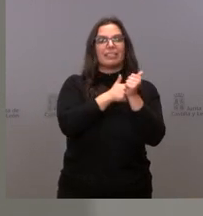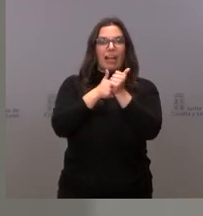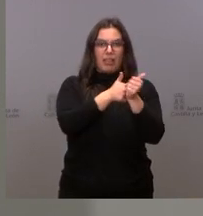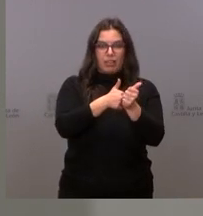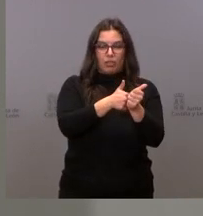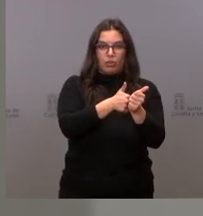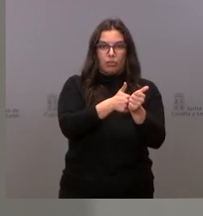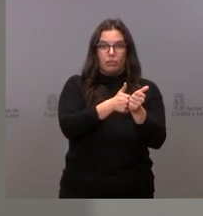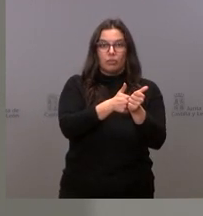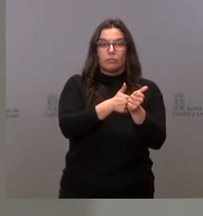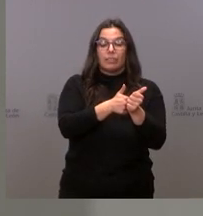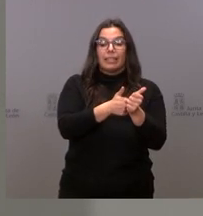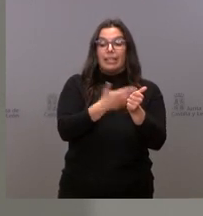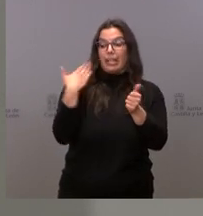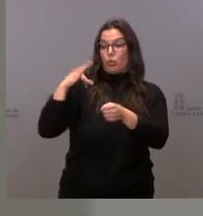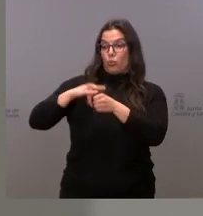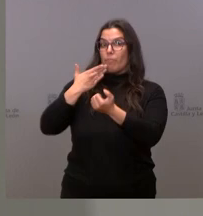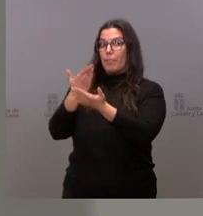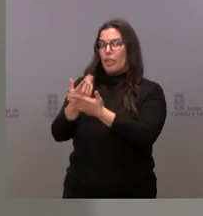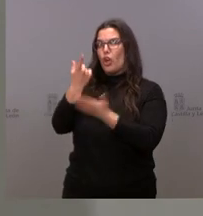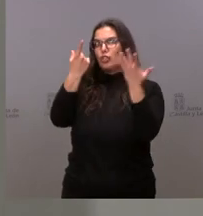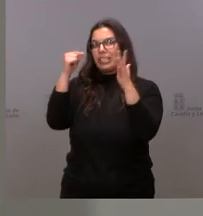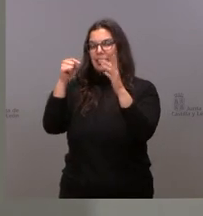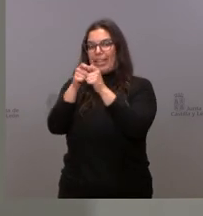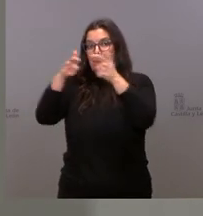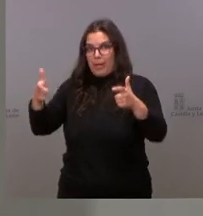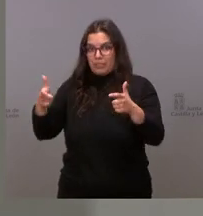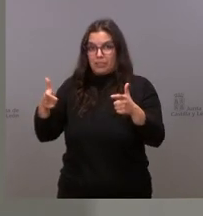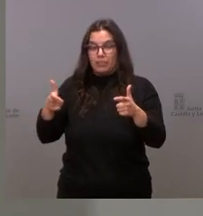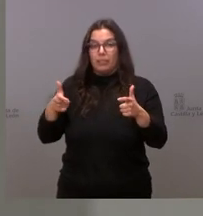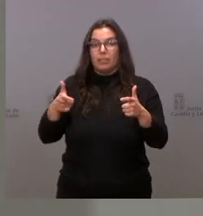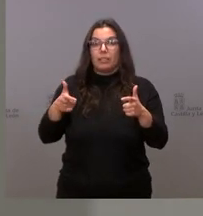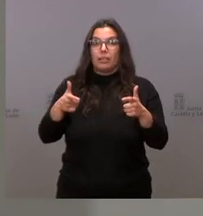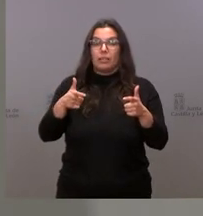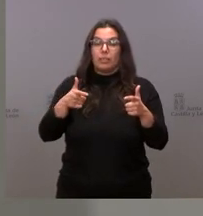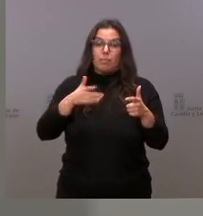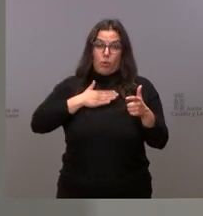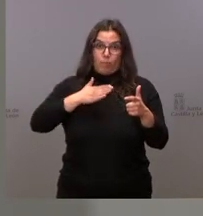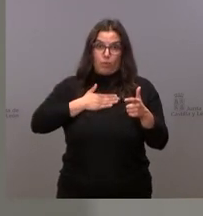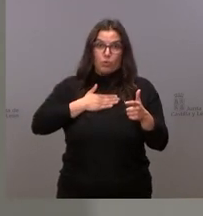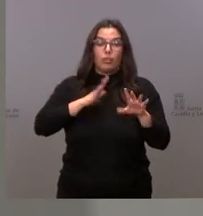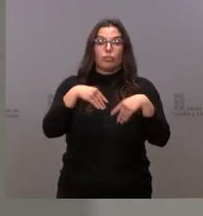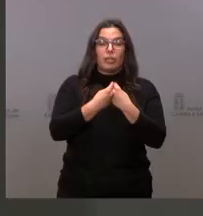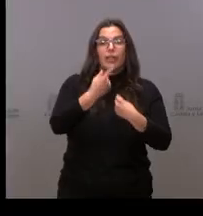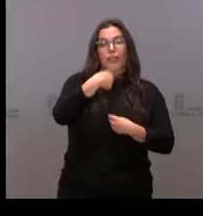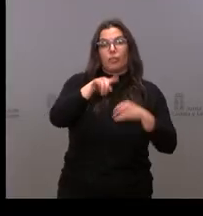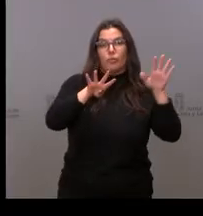incorporando y ya el pasado lunes hemos solicitado 60 efectivos más para pasar de los 132 actuales a 192.